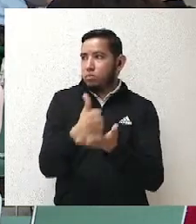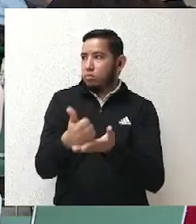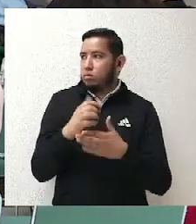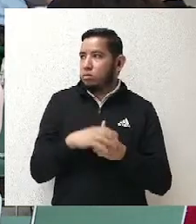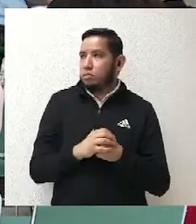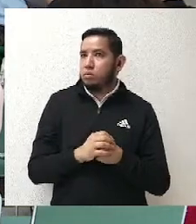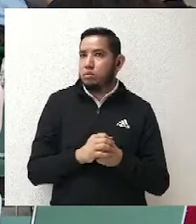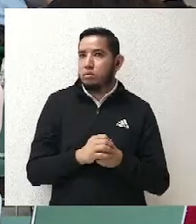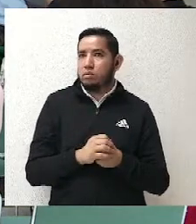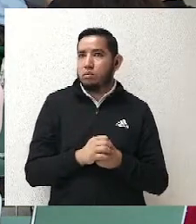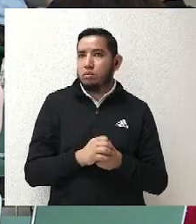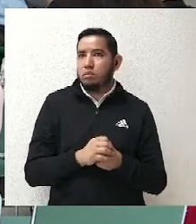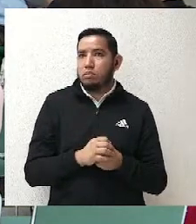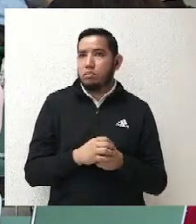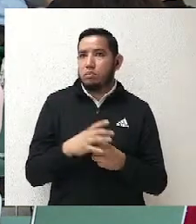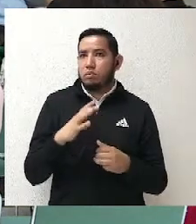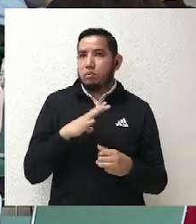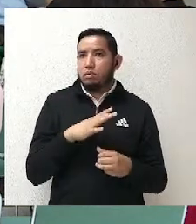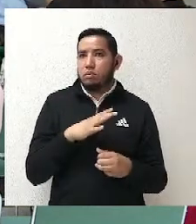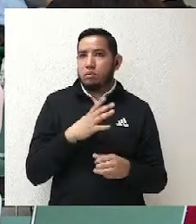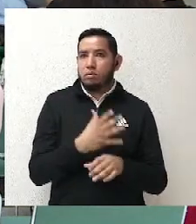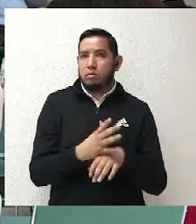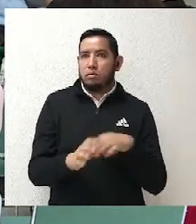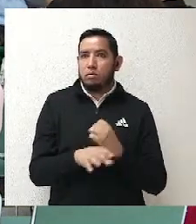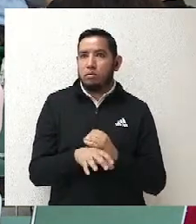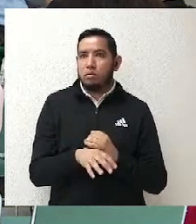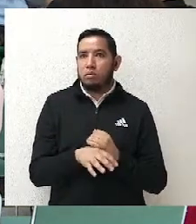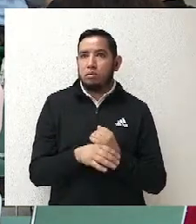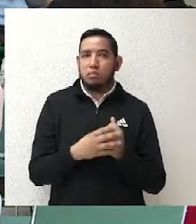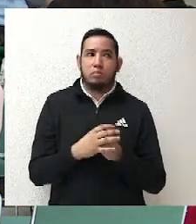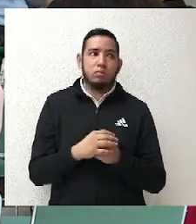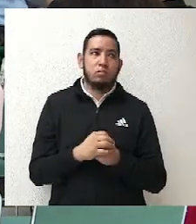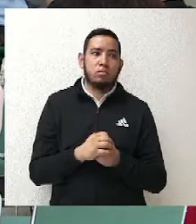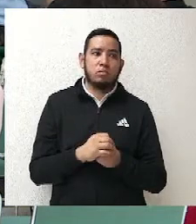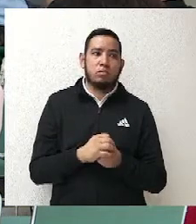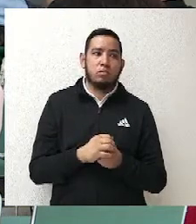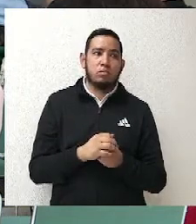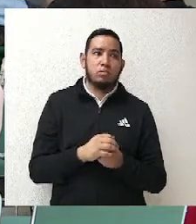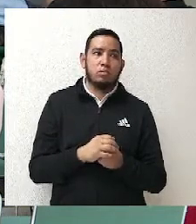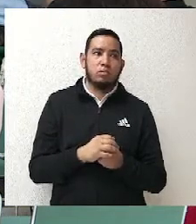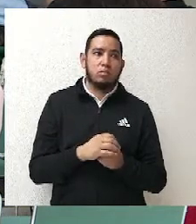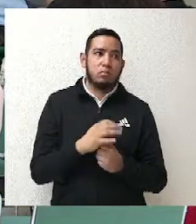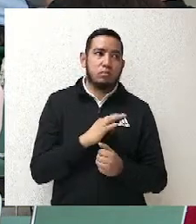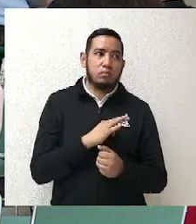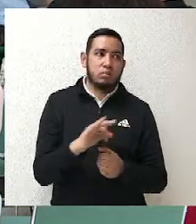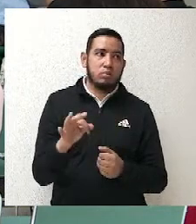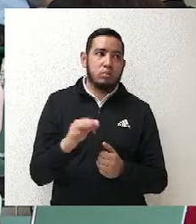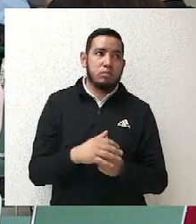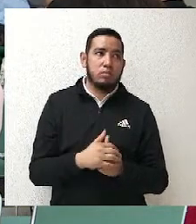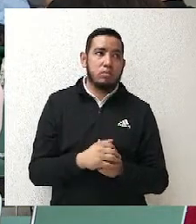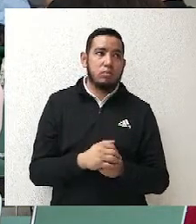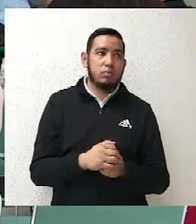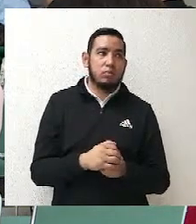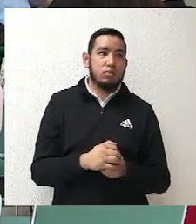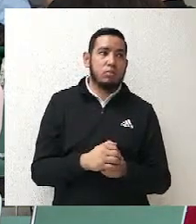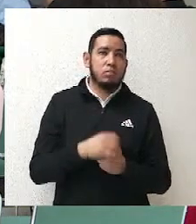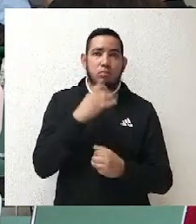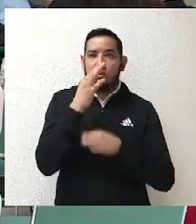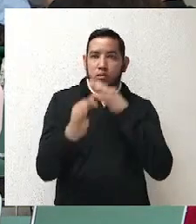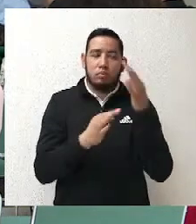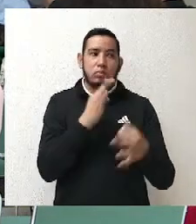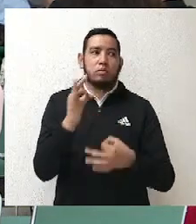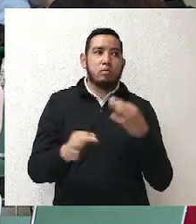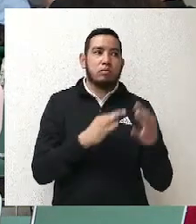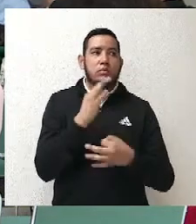impulsado el magistrado Reyes y los demás magistrados? Pues mira, a mí lo que me parece muy